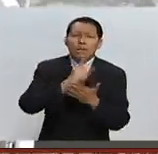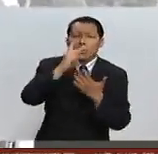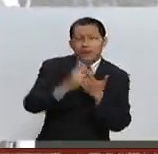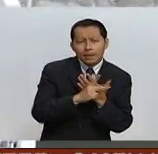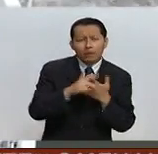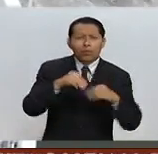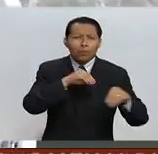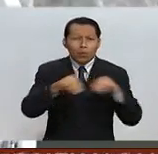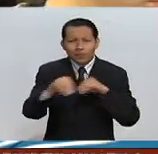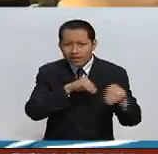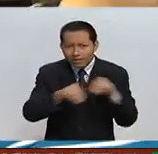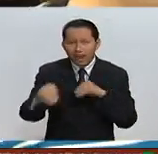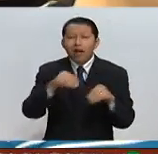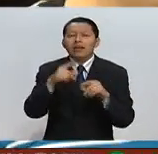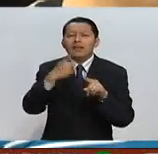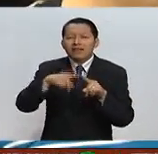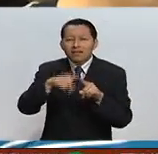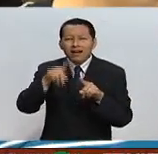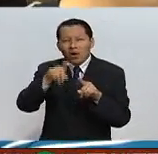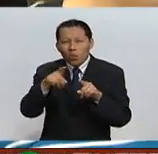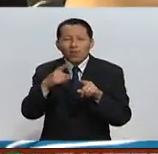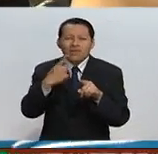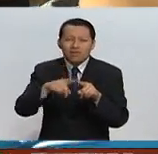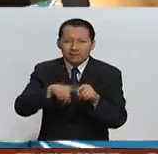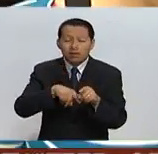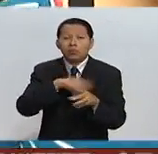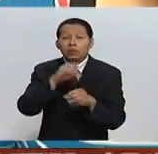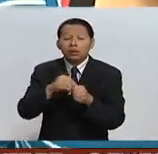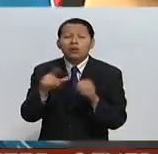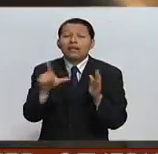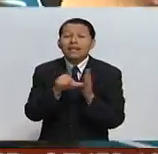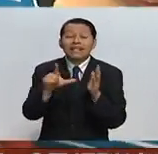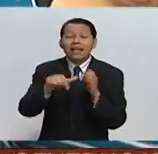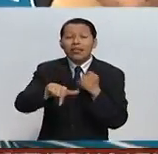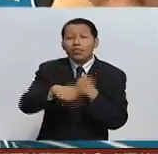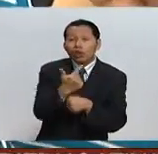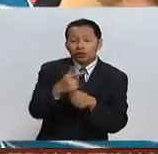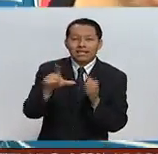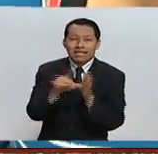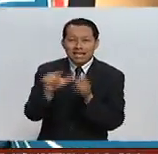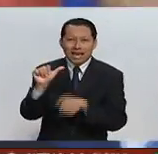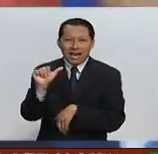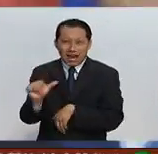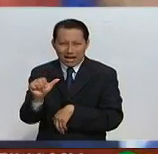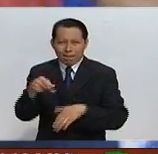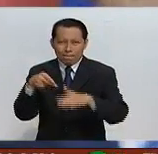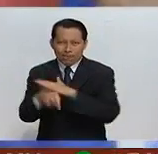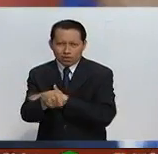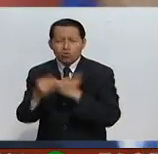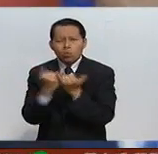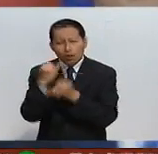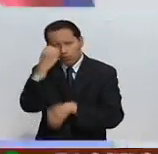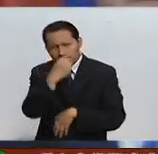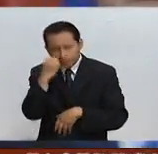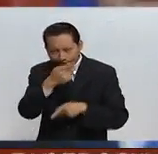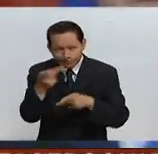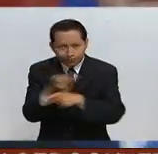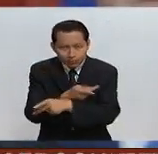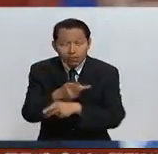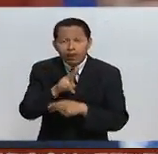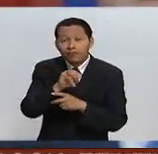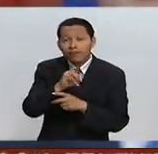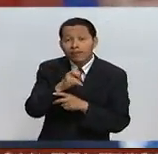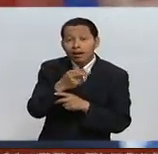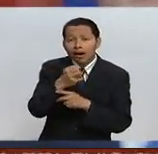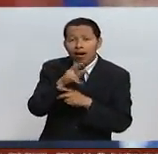movilidad e hidráulicos así como los recursos destinados a las líneas 12 y A. Videgaray reiteró su disposición a seguir trabajando en